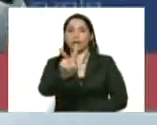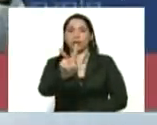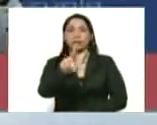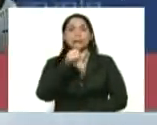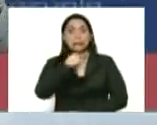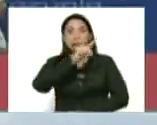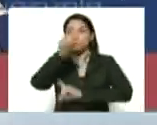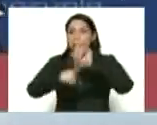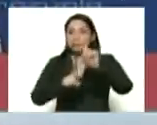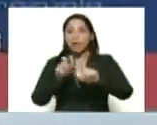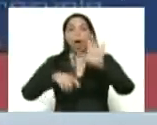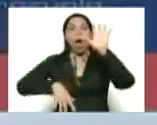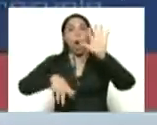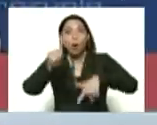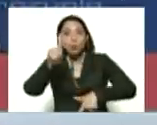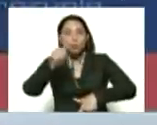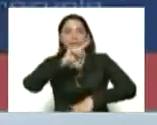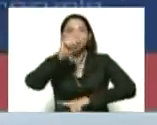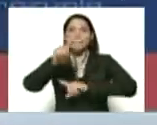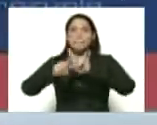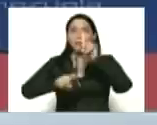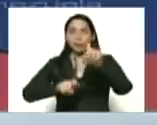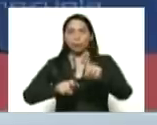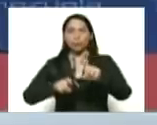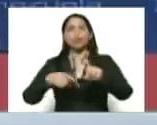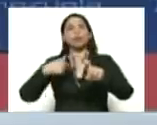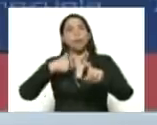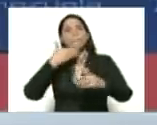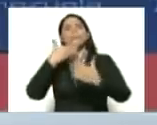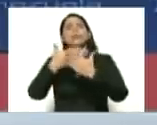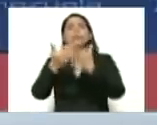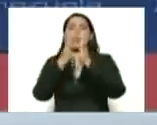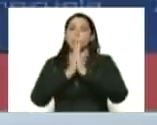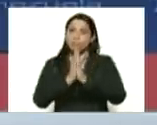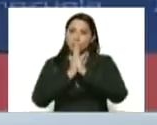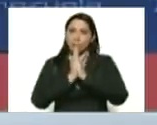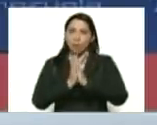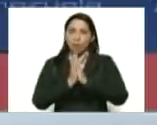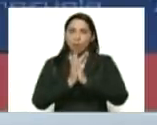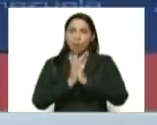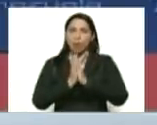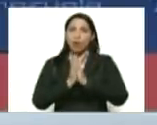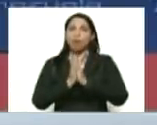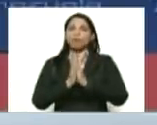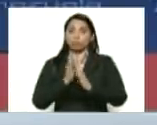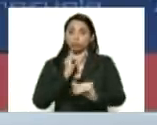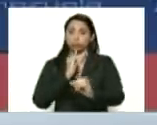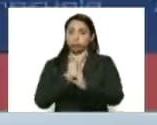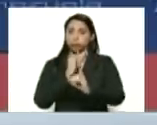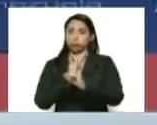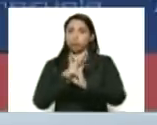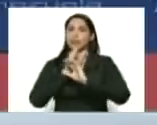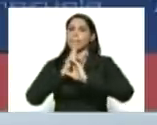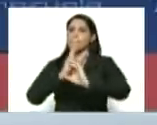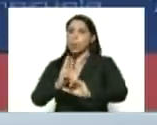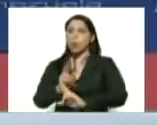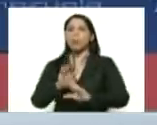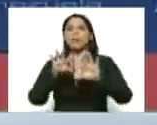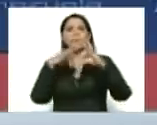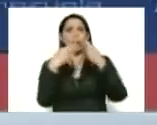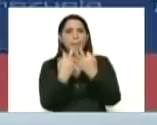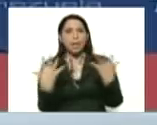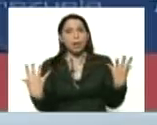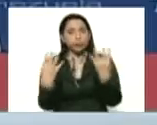Una encuesta de 11 preguntas que yo les pido por favor entren a la página Patria y respondanla en familia,